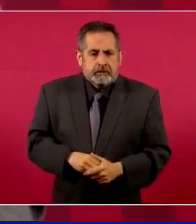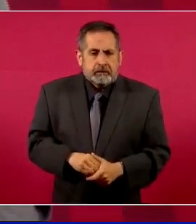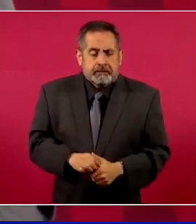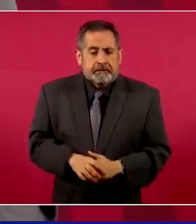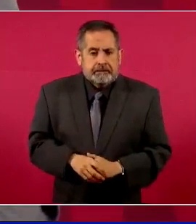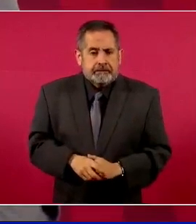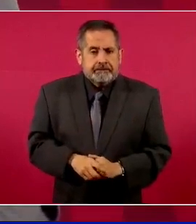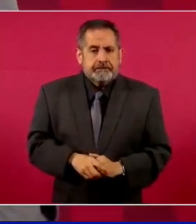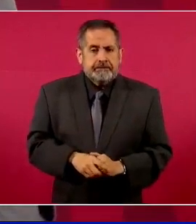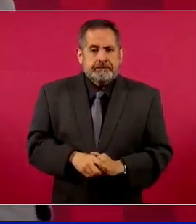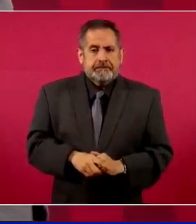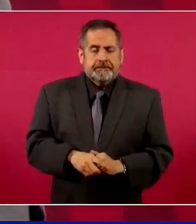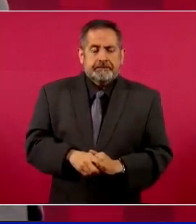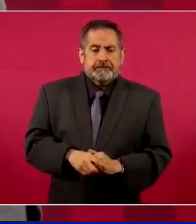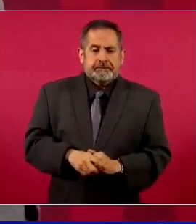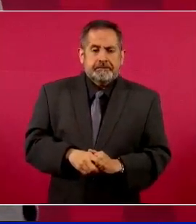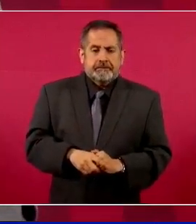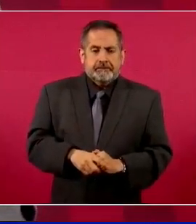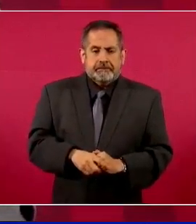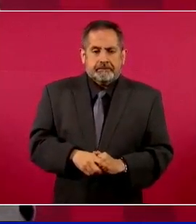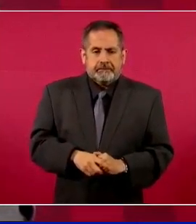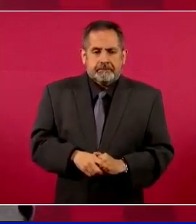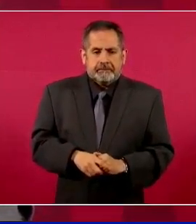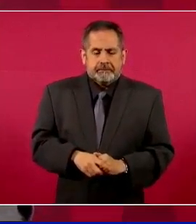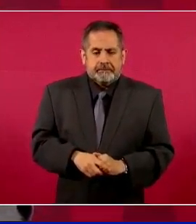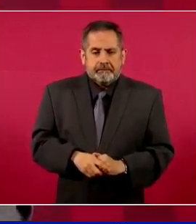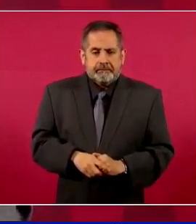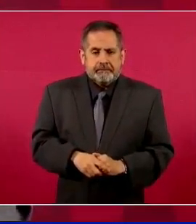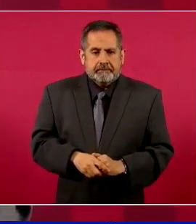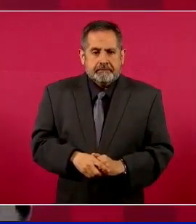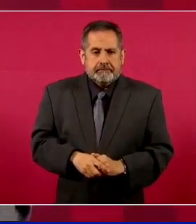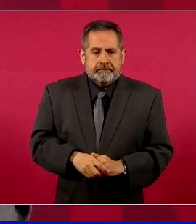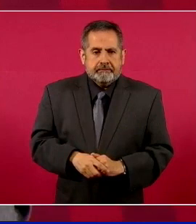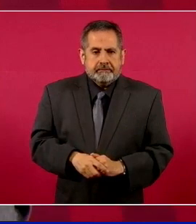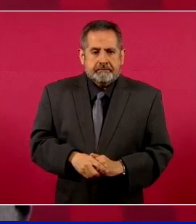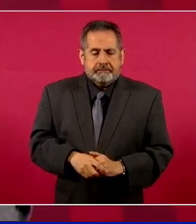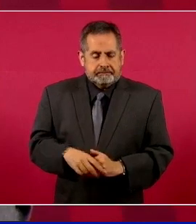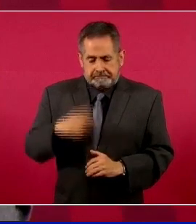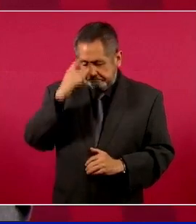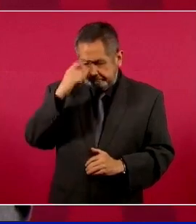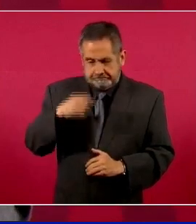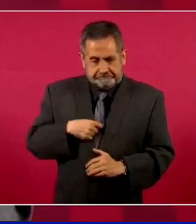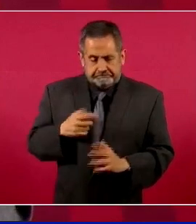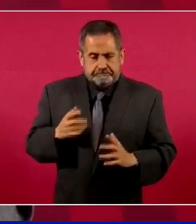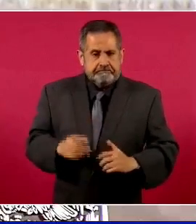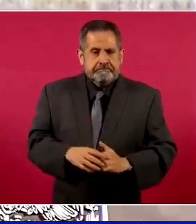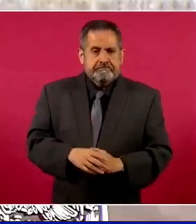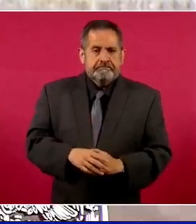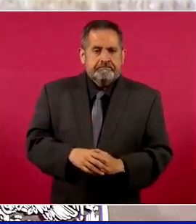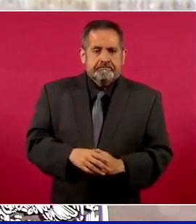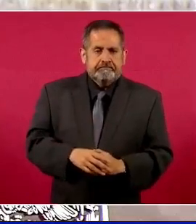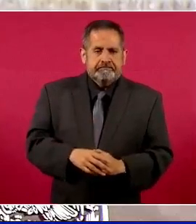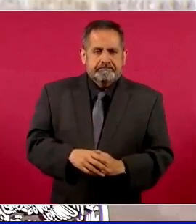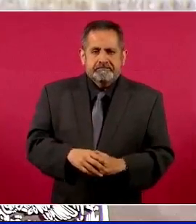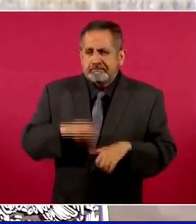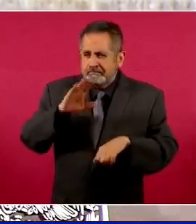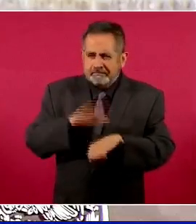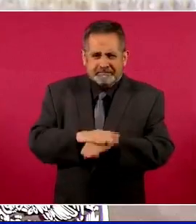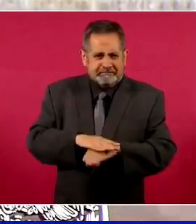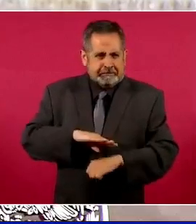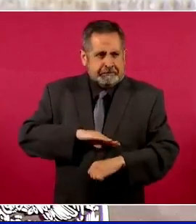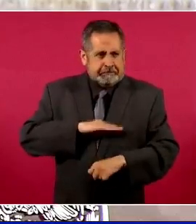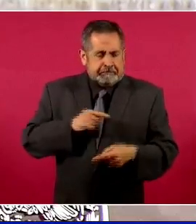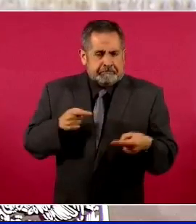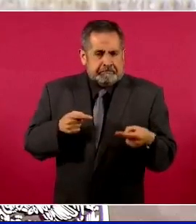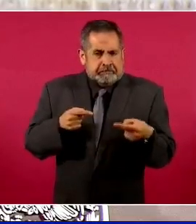evitar más tensiones